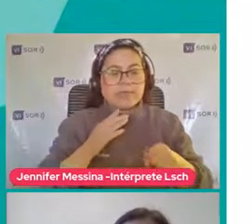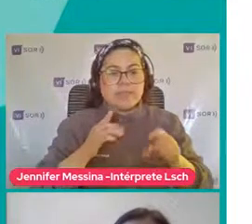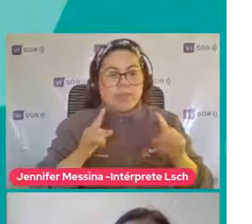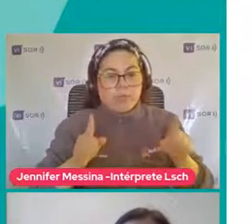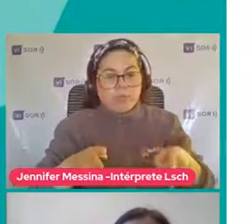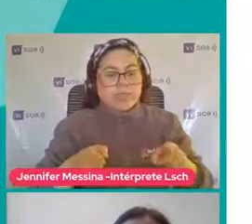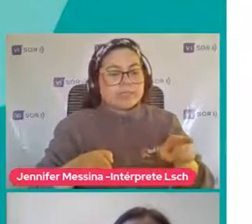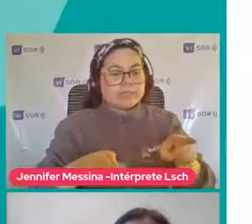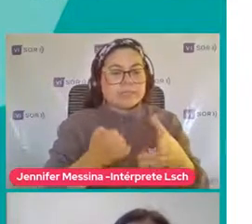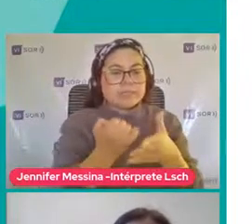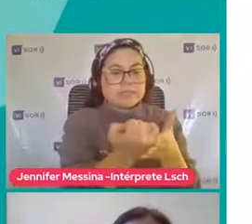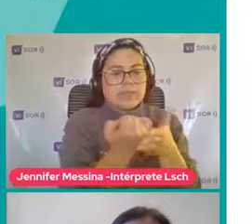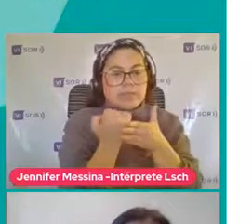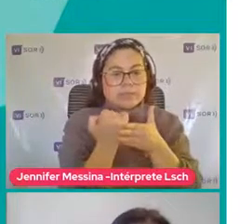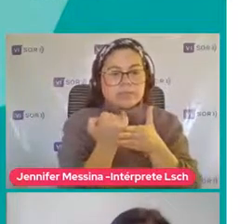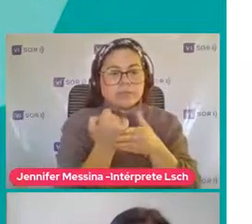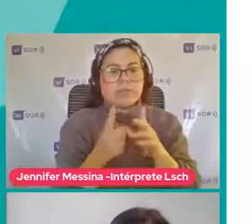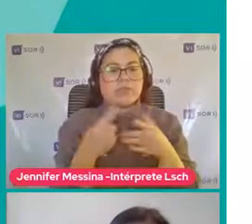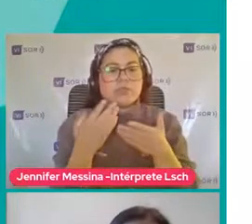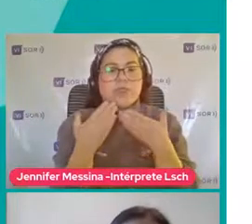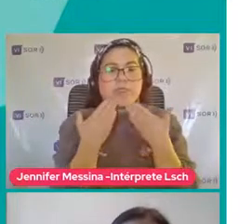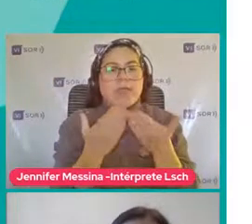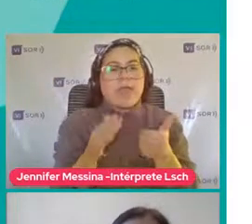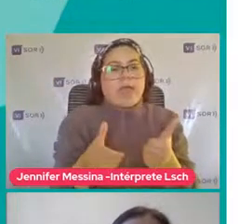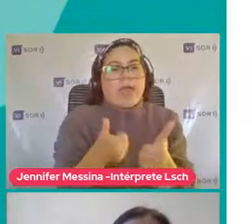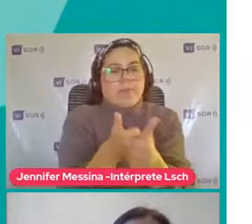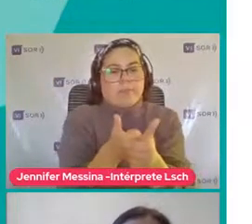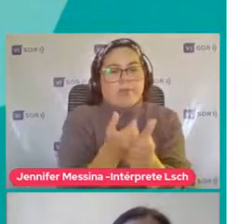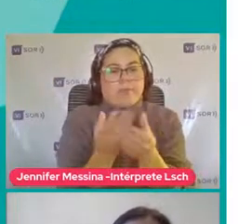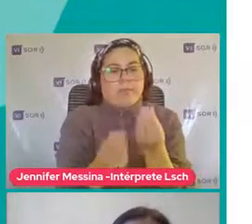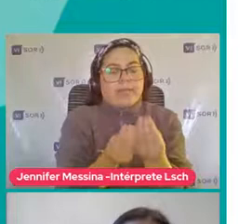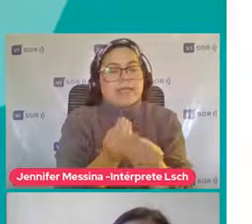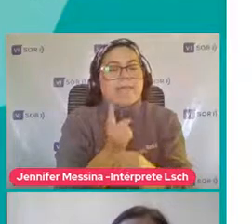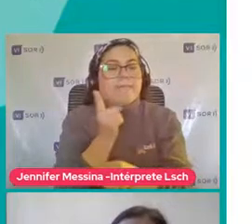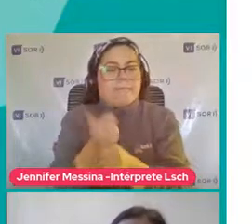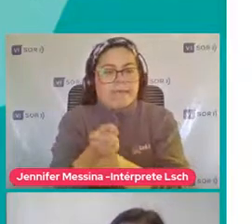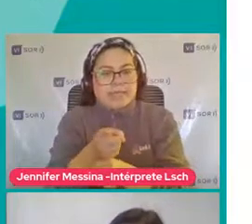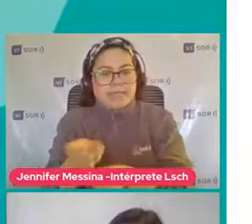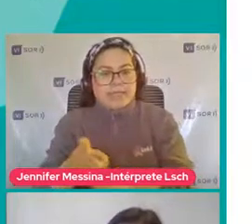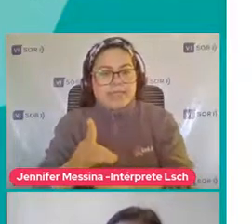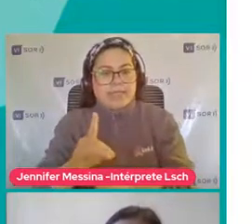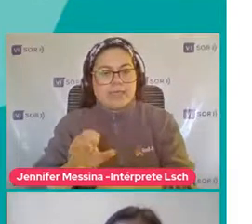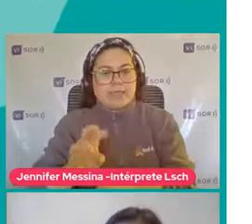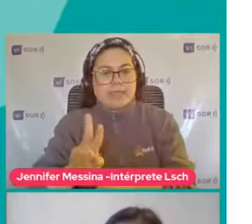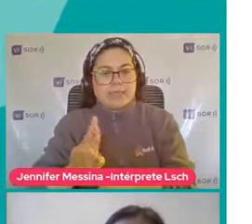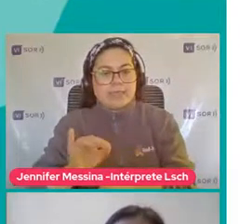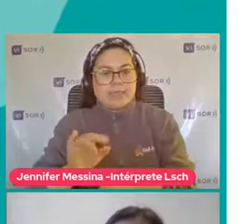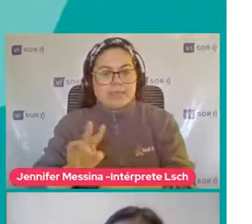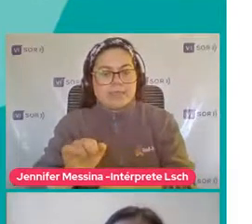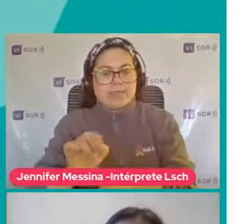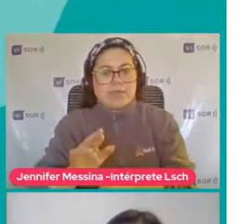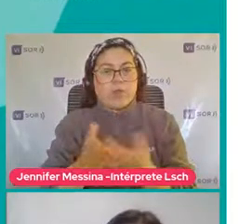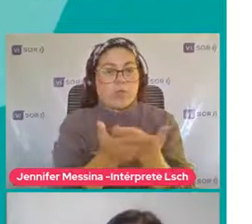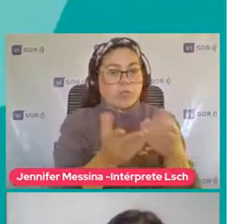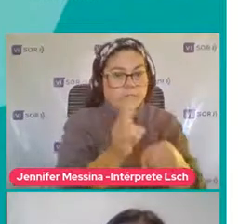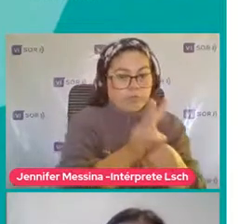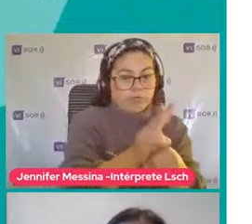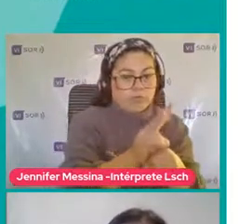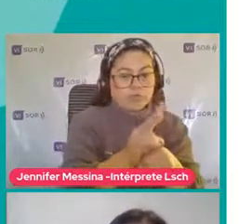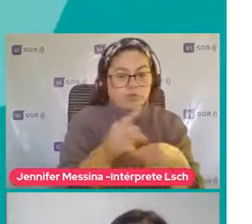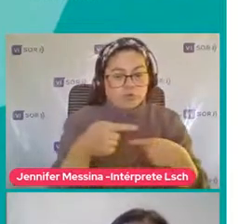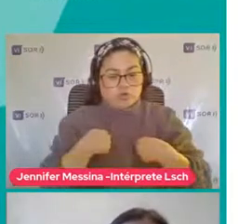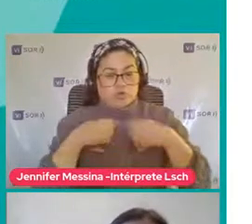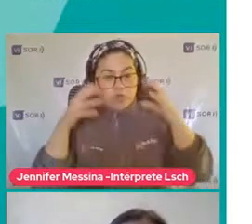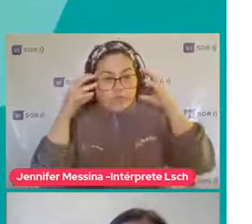posibilidad De apoyo Para derivar ¿Ya? No somos nosotros Fonoaudiólogos Ni ustedes Educadores diferenciales